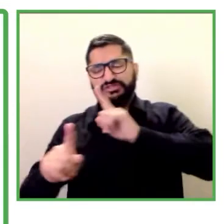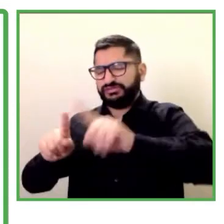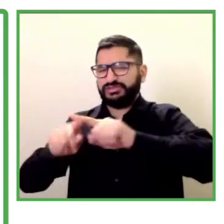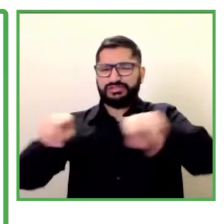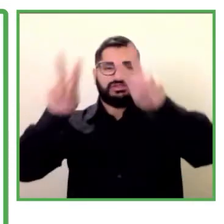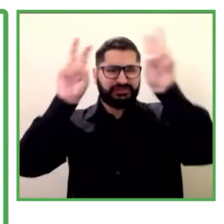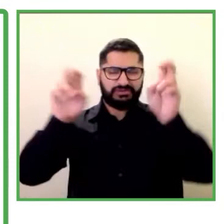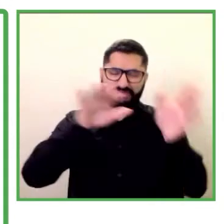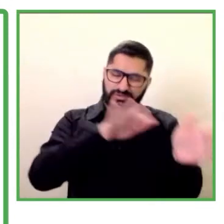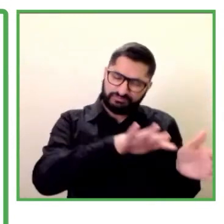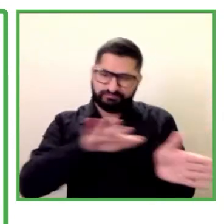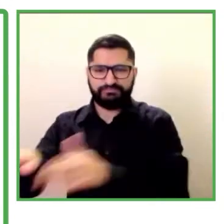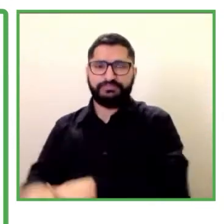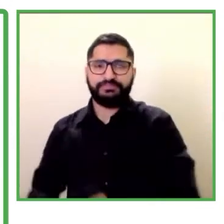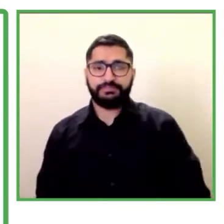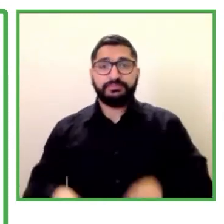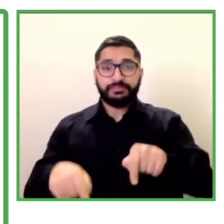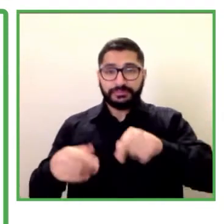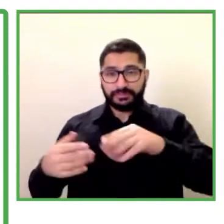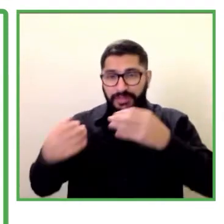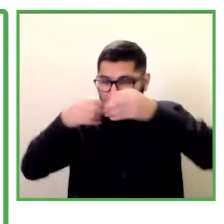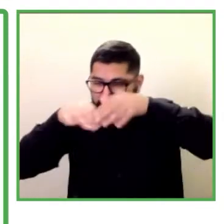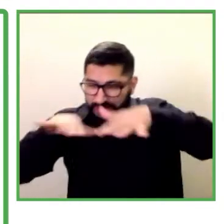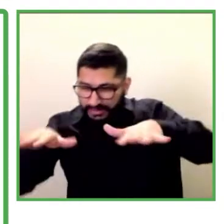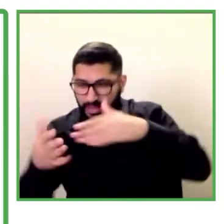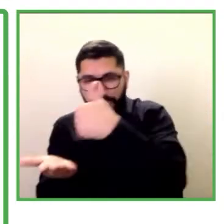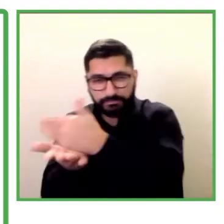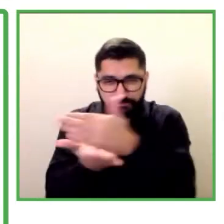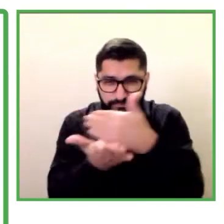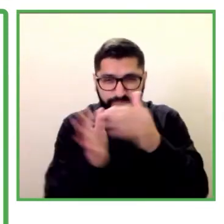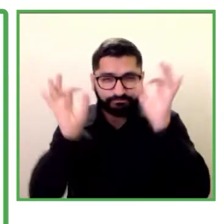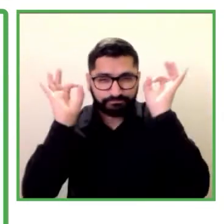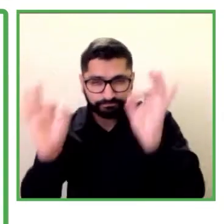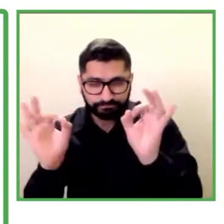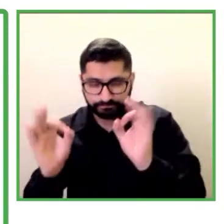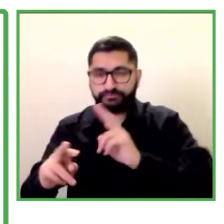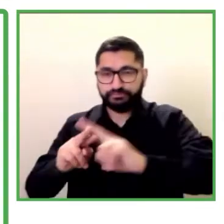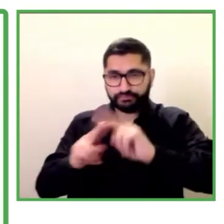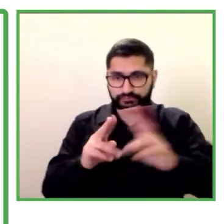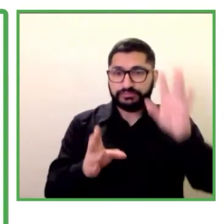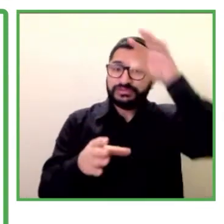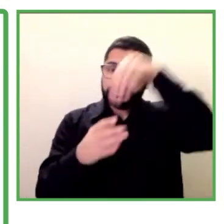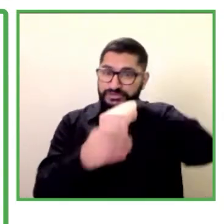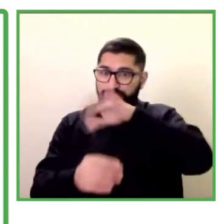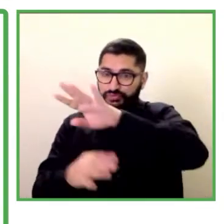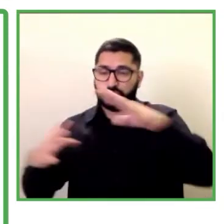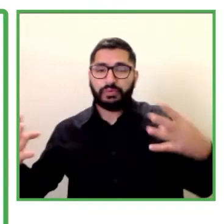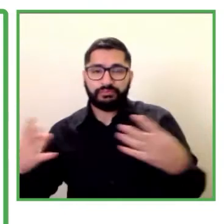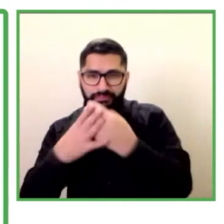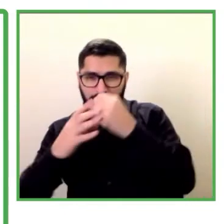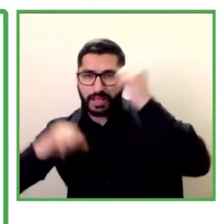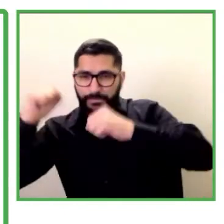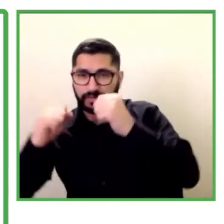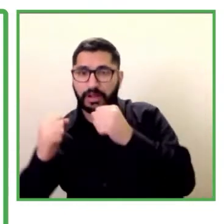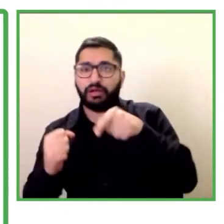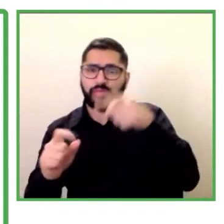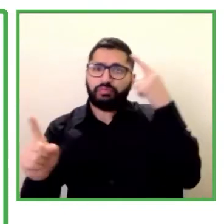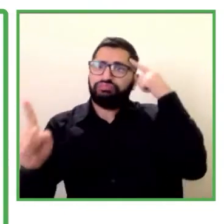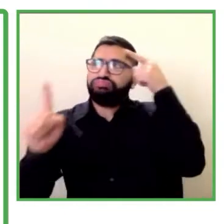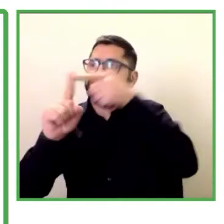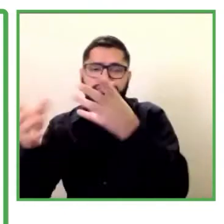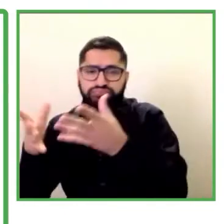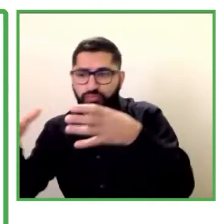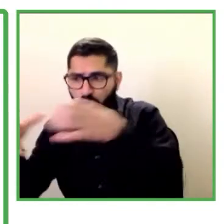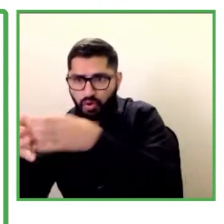a cabo estas propuestas al resto de las empresas de la red porque ustedes entenderán que organizar 60 empresas para trabajar uno sobre los temas es difícil nos dividimos